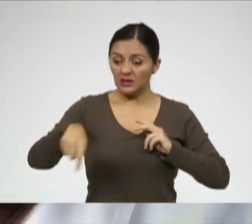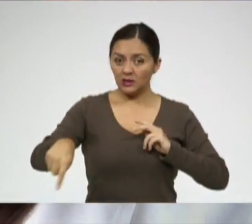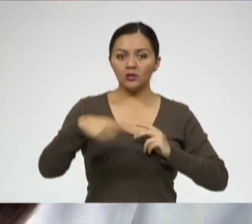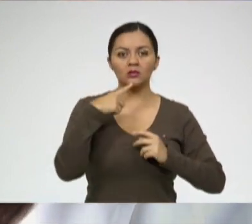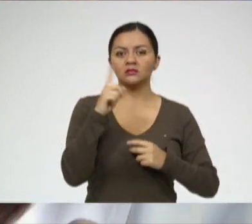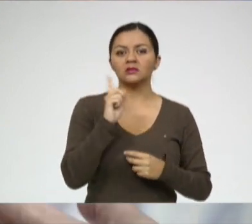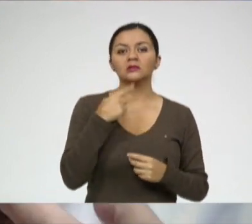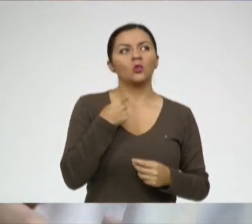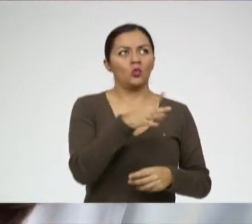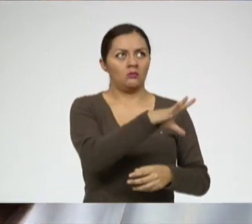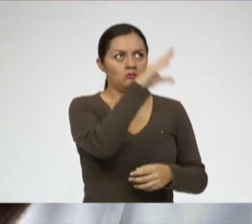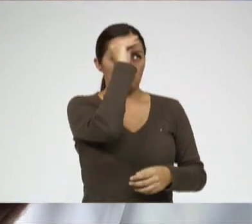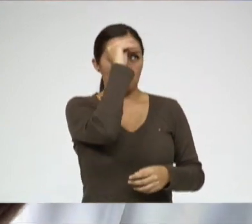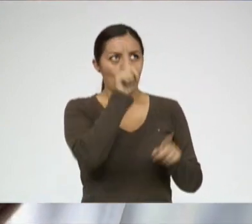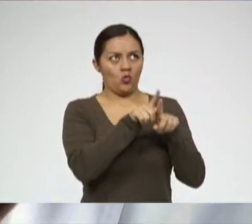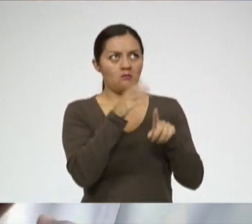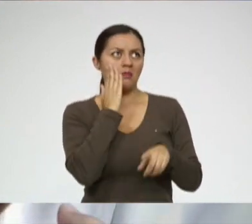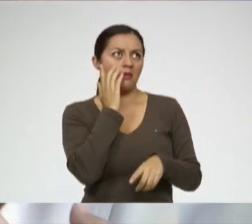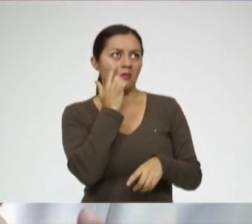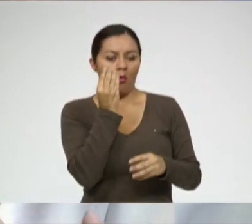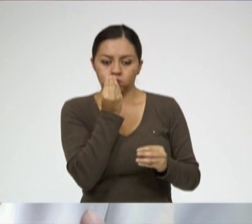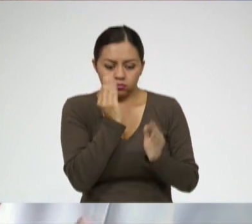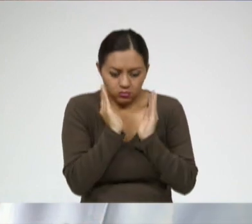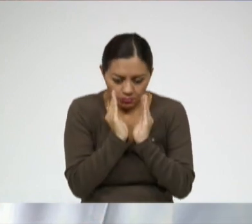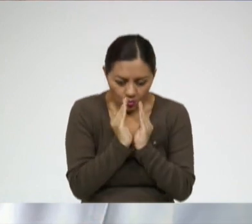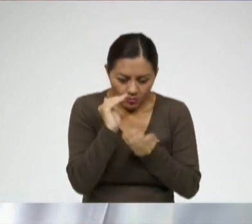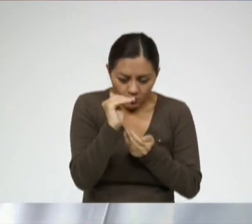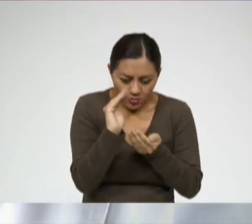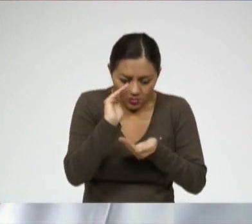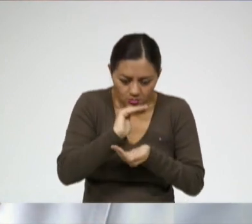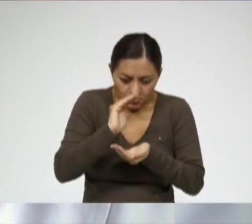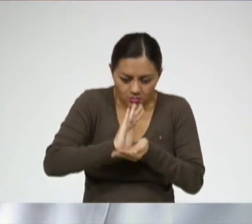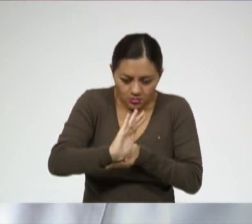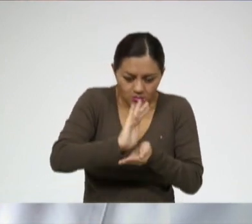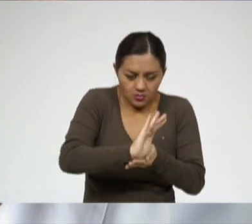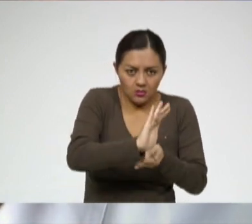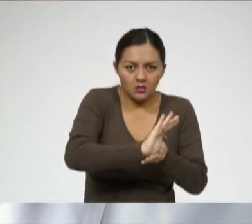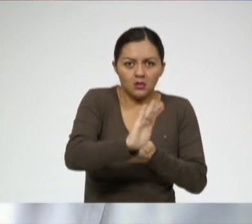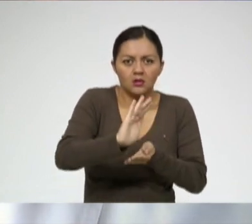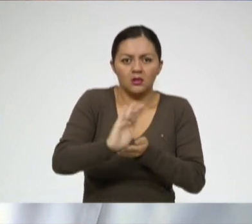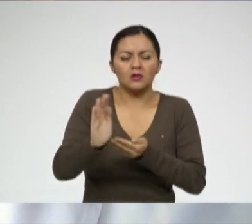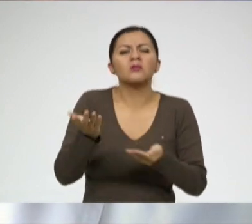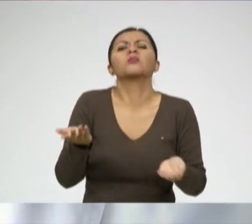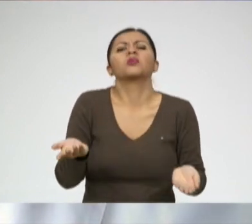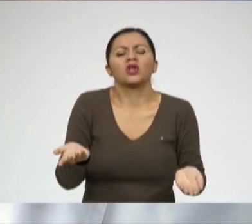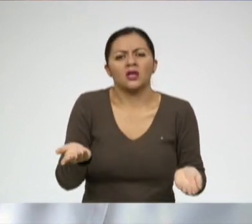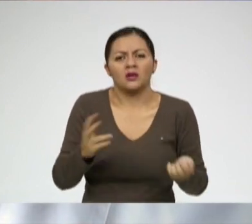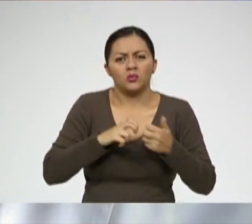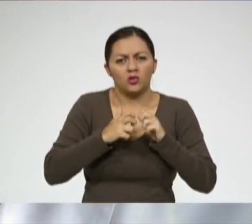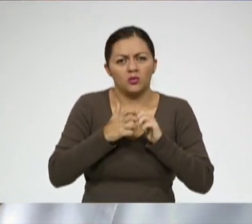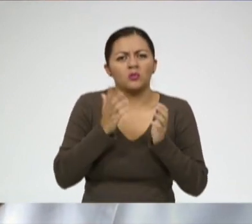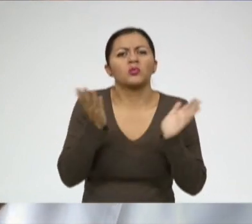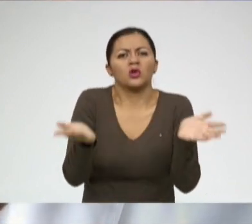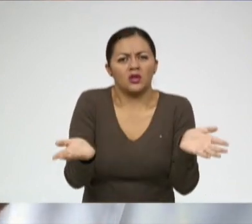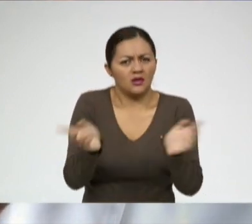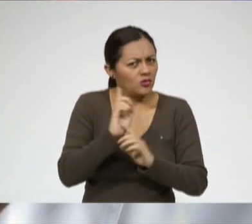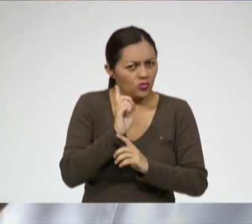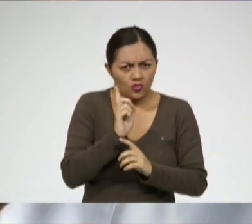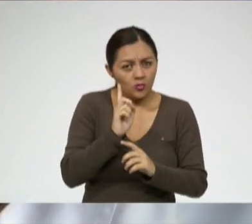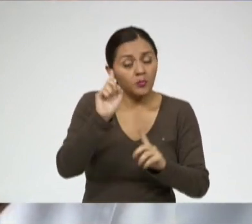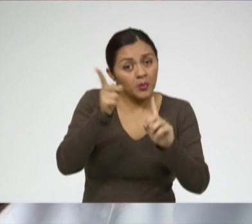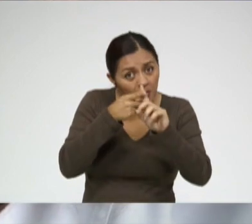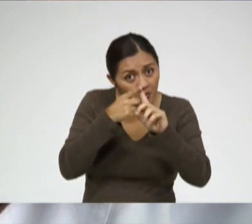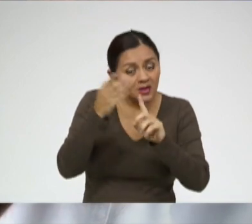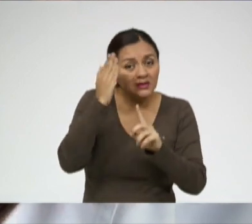imagen propia de un sobrepeso. Primero que no conocen cuáles son las causas de un sobrepeso. No solamente es un